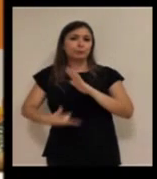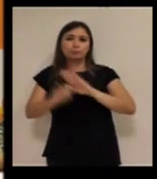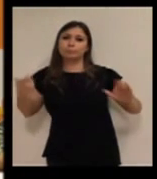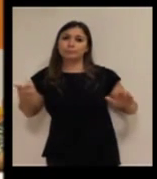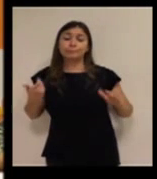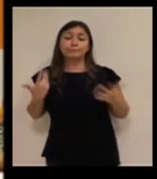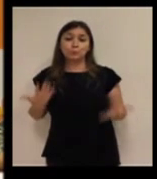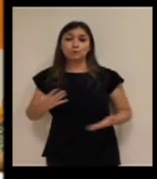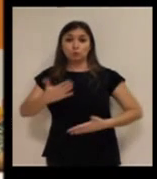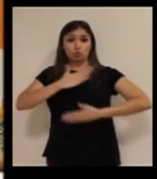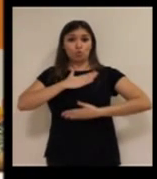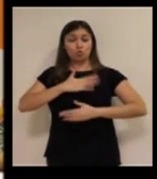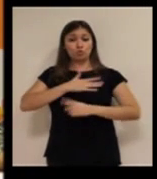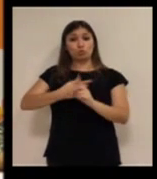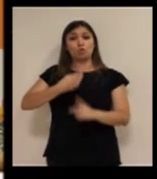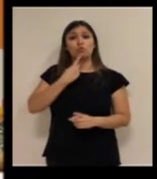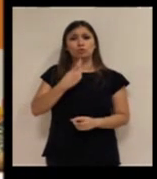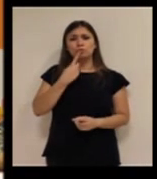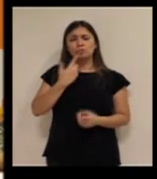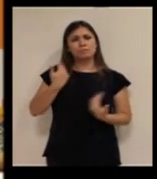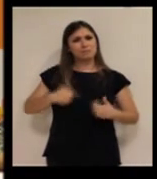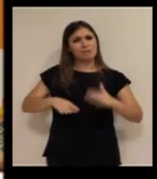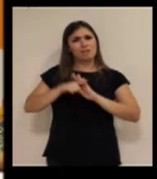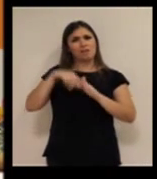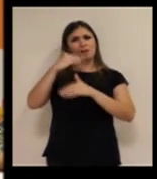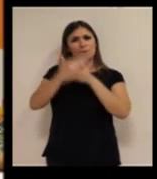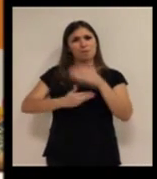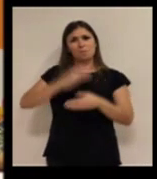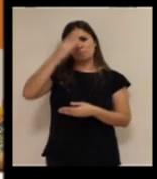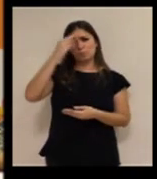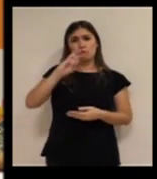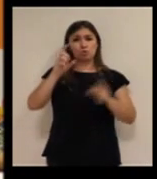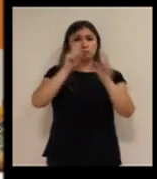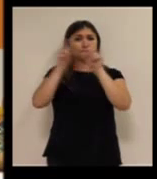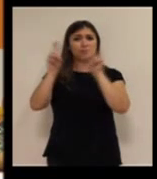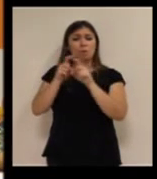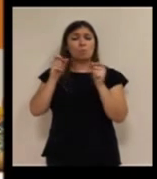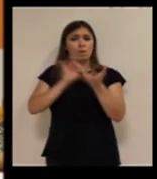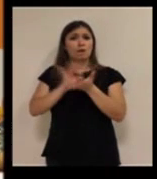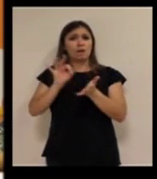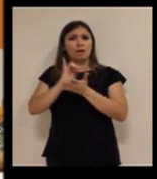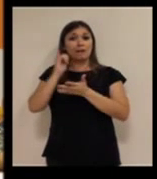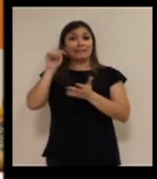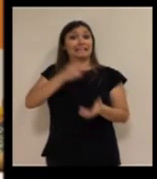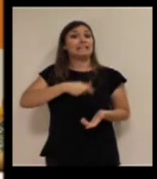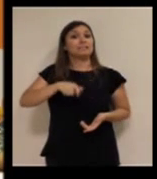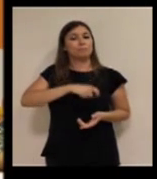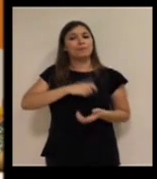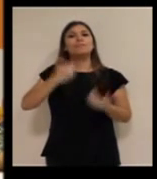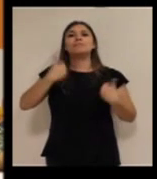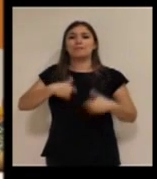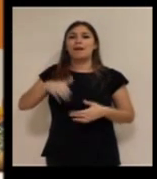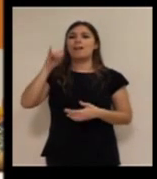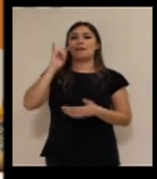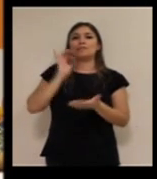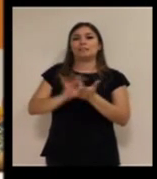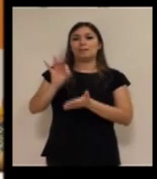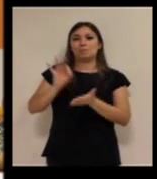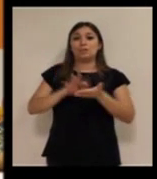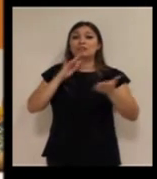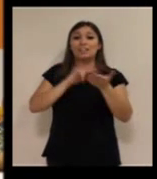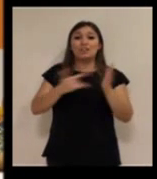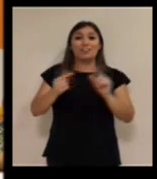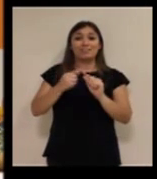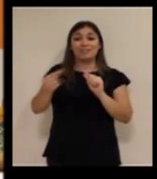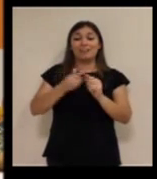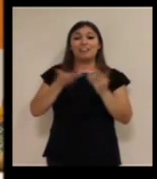Entonces, bueno, pues nosotros ahí hemos avanzado, yo creo que otros prestadores también lo han hecho y ahora en España sí que hay servicios basados en la tecnología